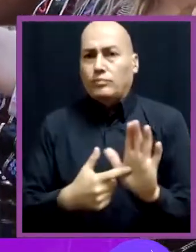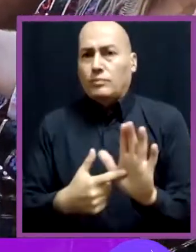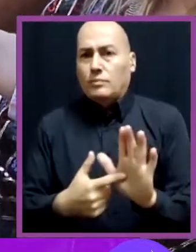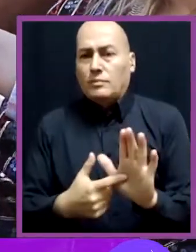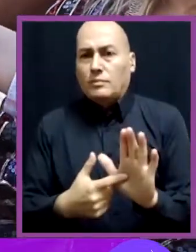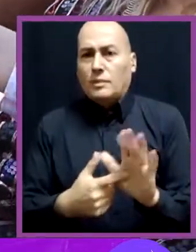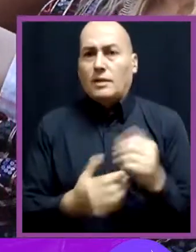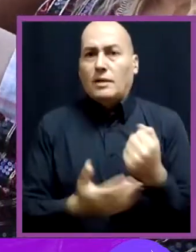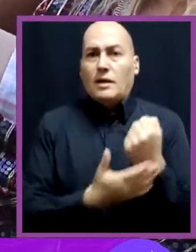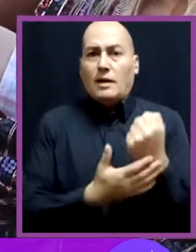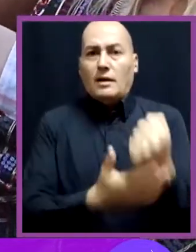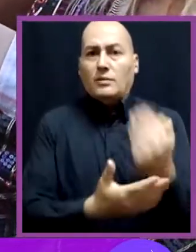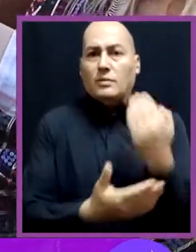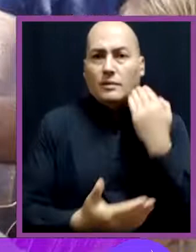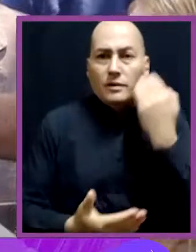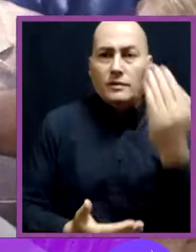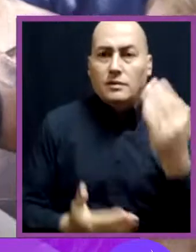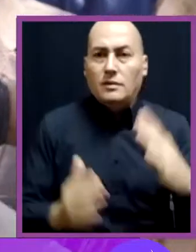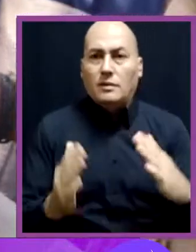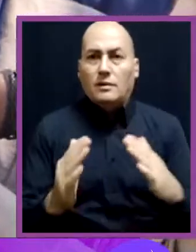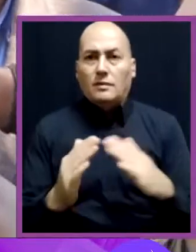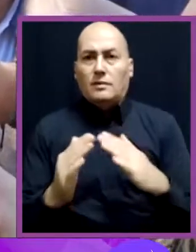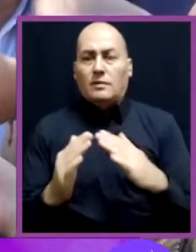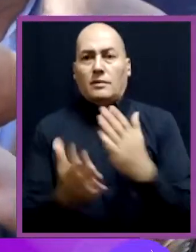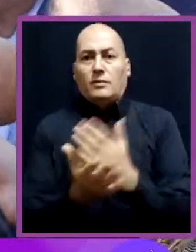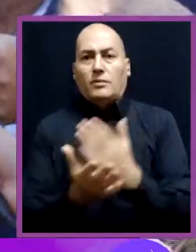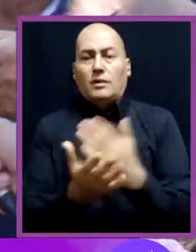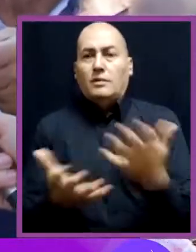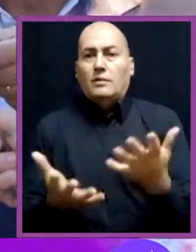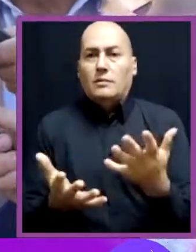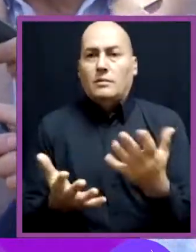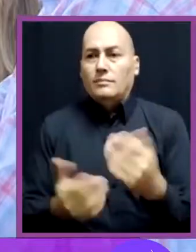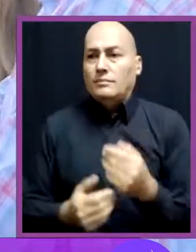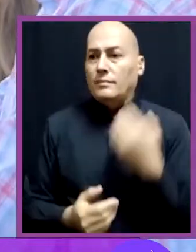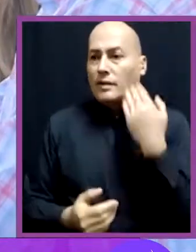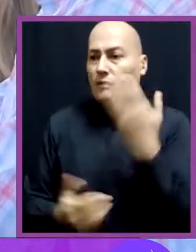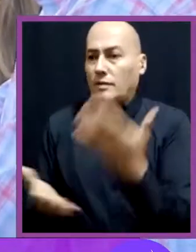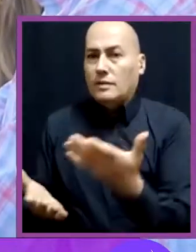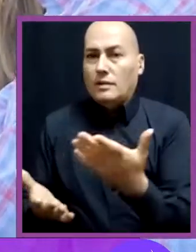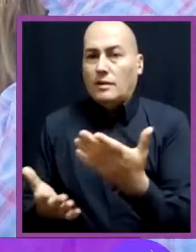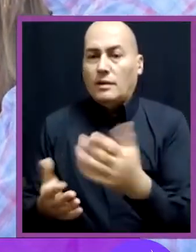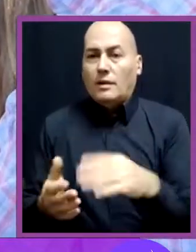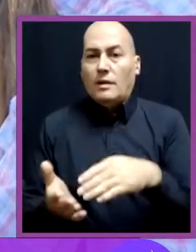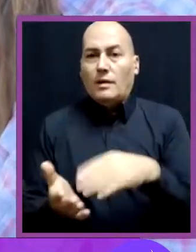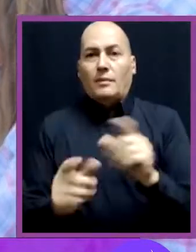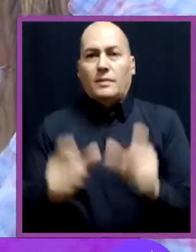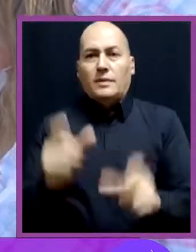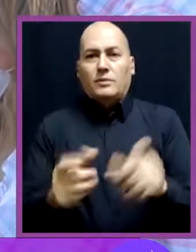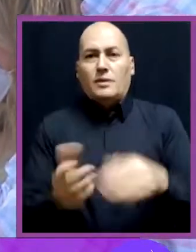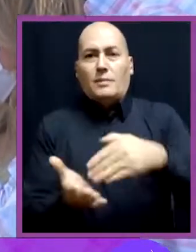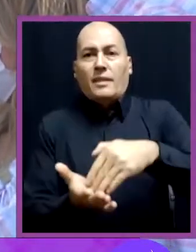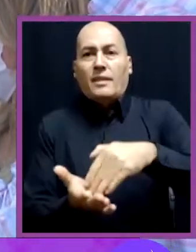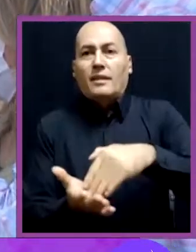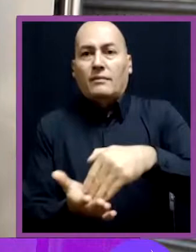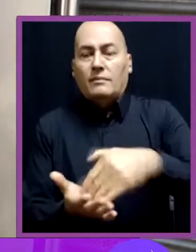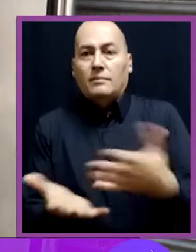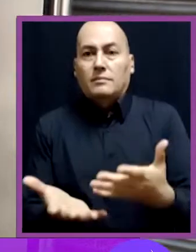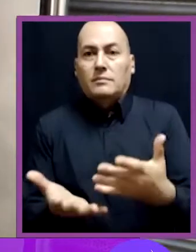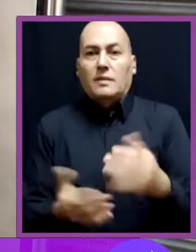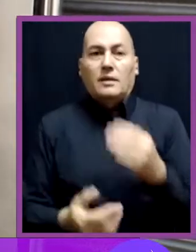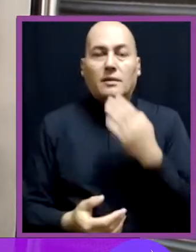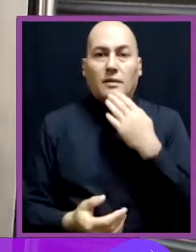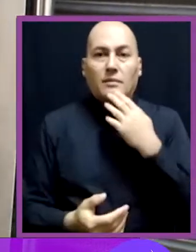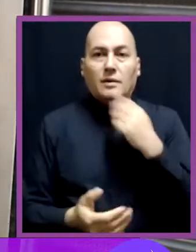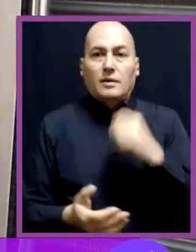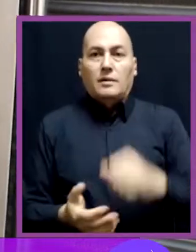de la Subvención Preferencial Escolar y que beneficia, precisamente, a la población más vulnerable. Interposimos